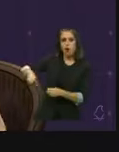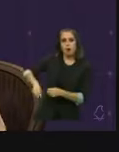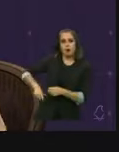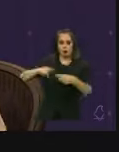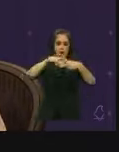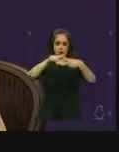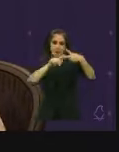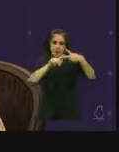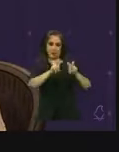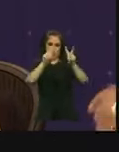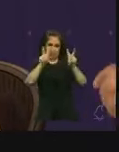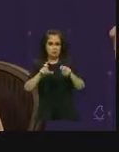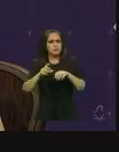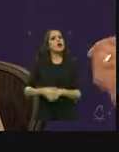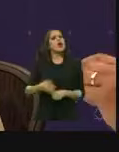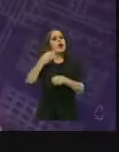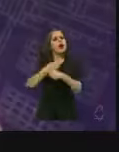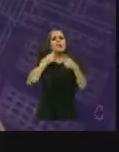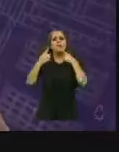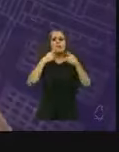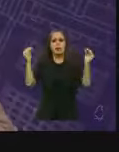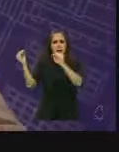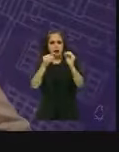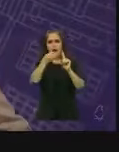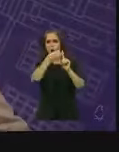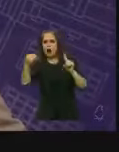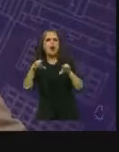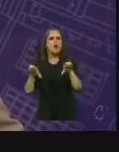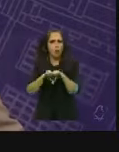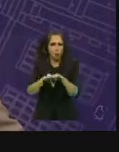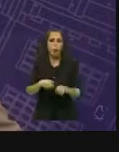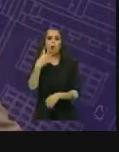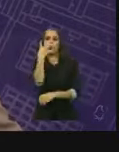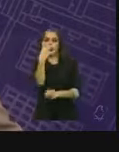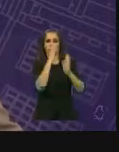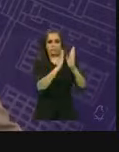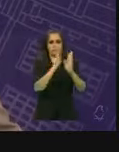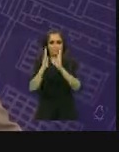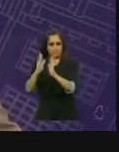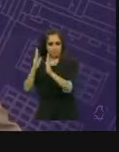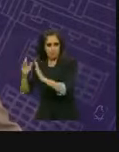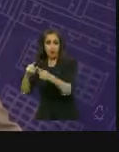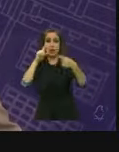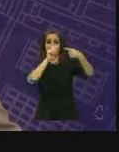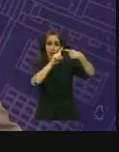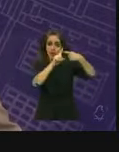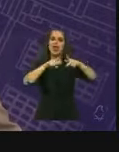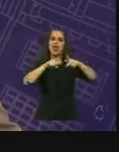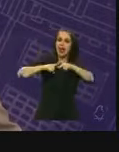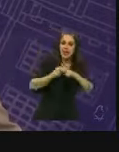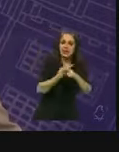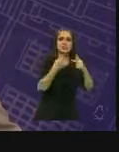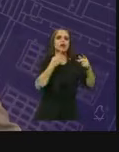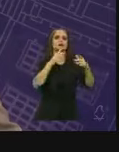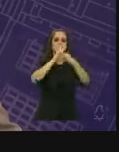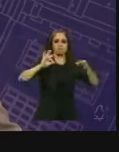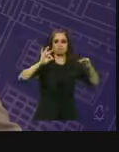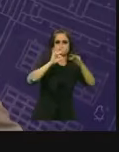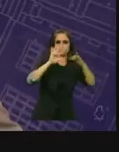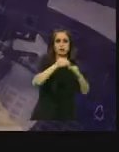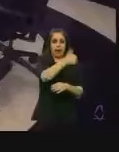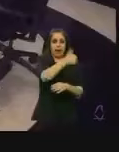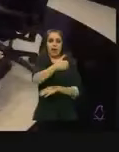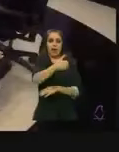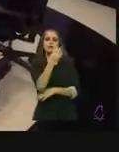La estructura de este primer debate consta de cuatro etapas. La primera, las candidaturas darán un mensaje inicial con una duración de dos minutos cada uno.